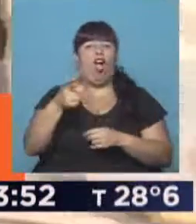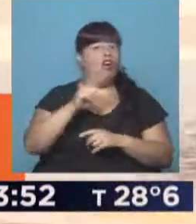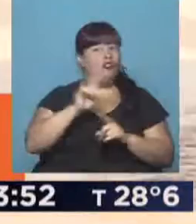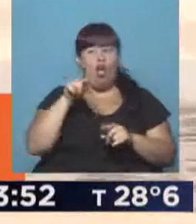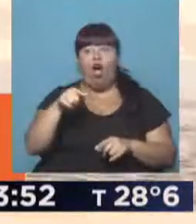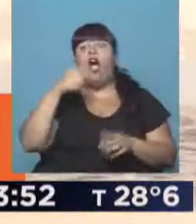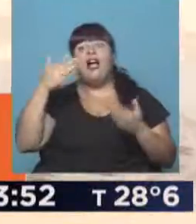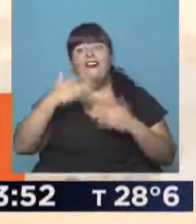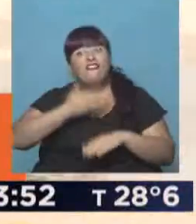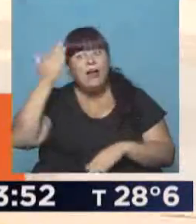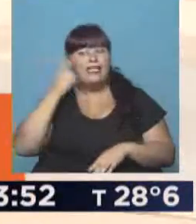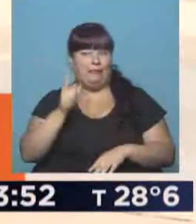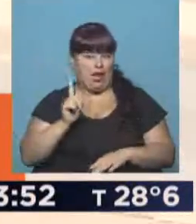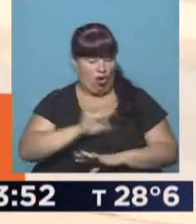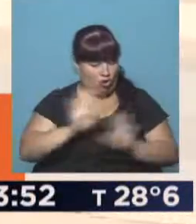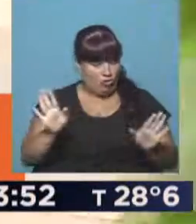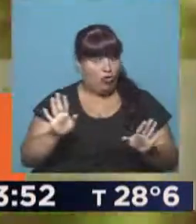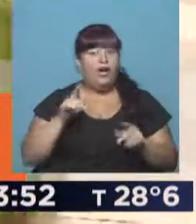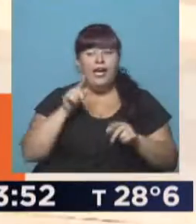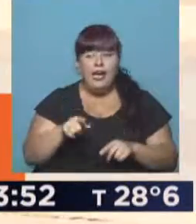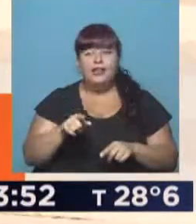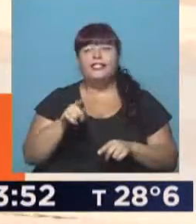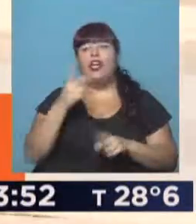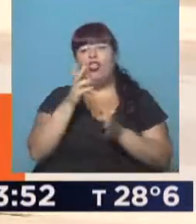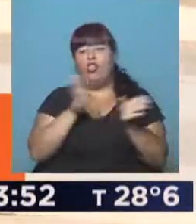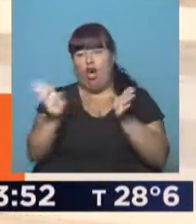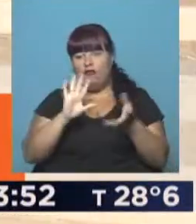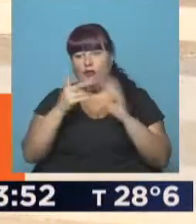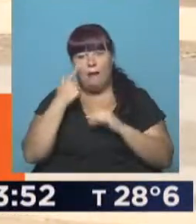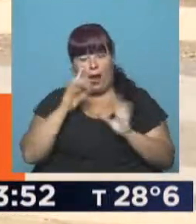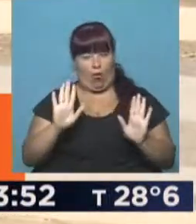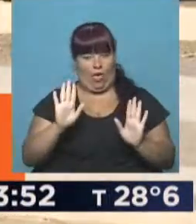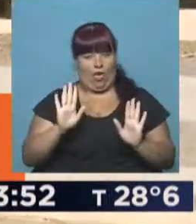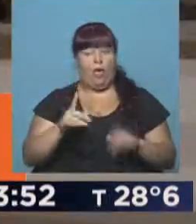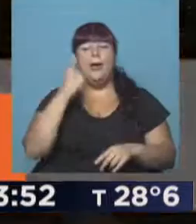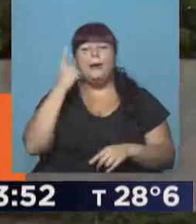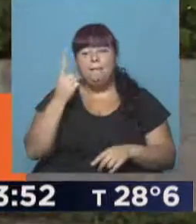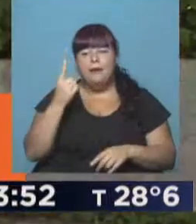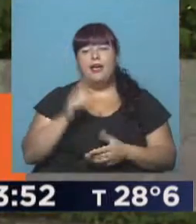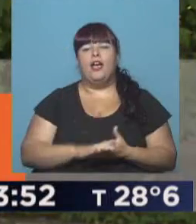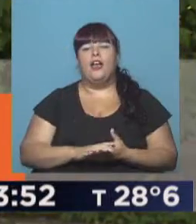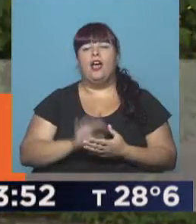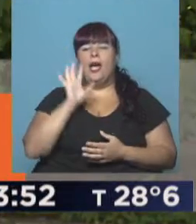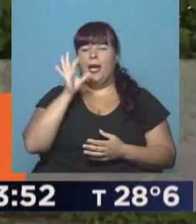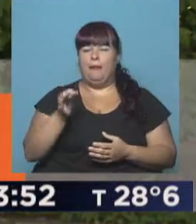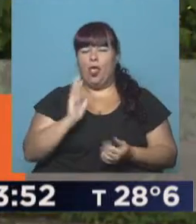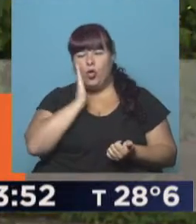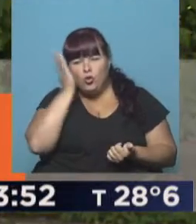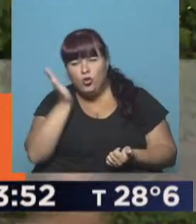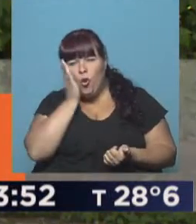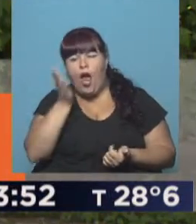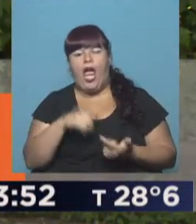perjudicial. Ya no estamos. Entonces esos son los dos síntomas de alarma. Empezamos a sentir mucho sueño,